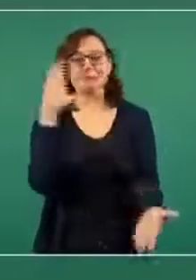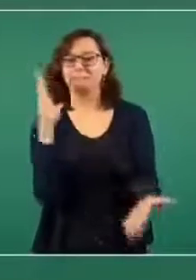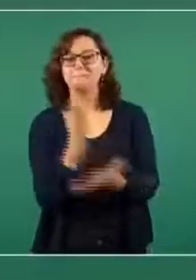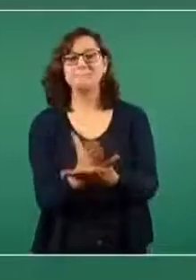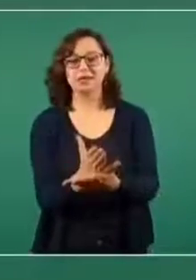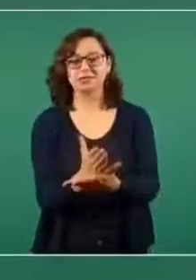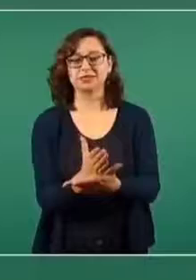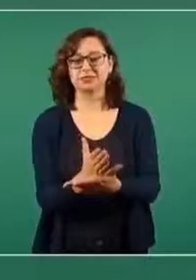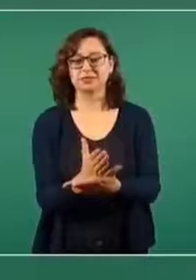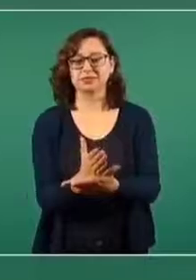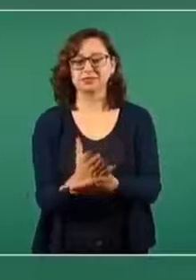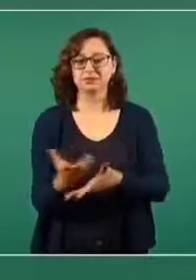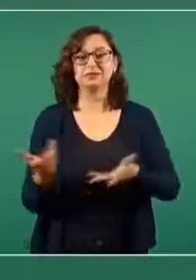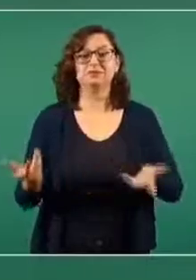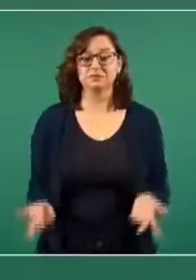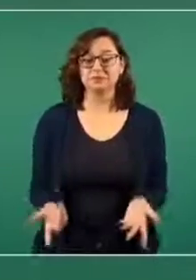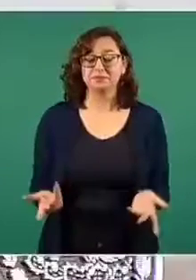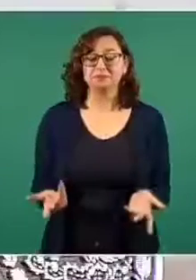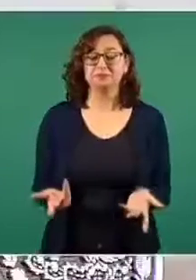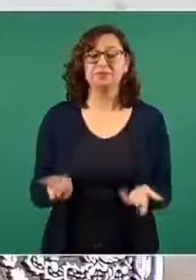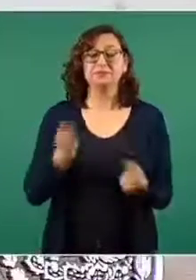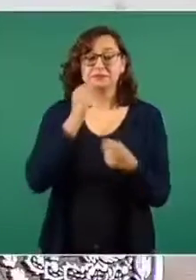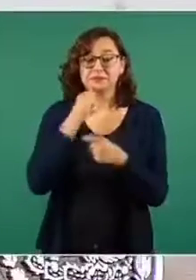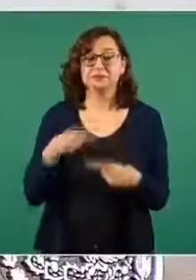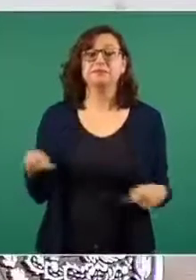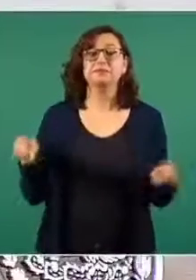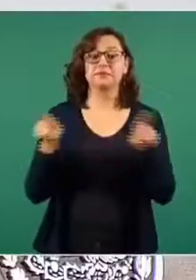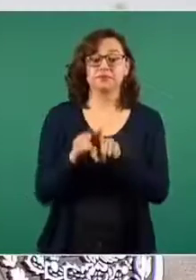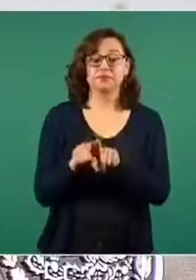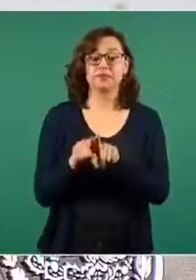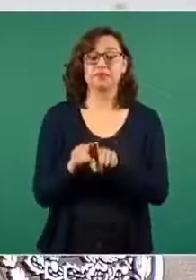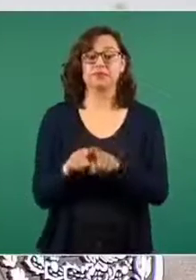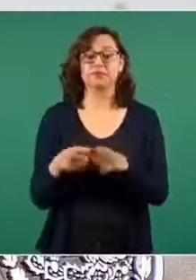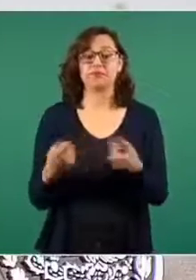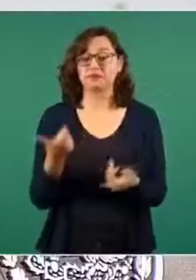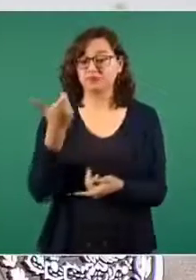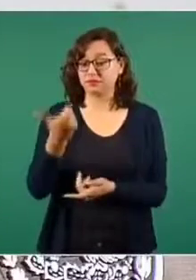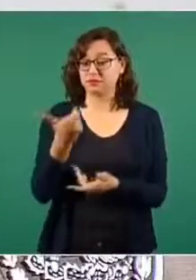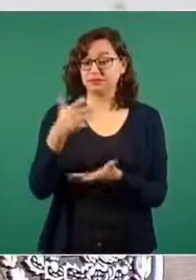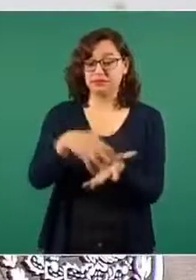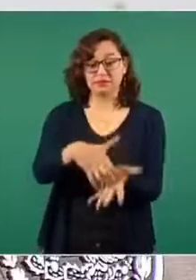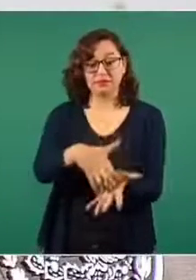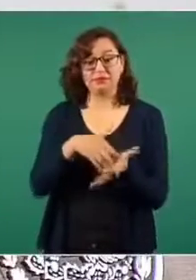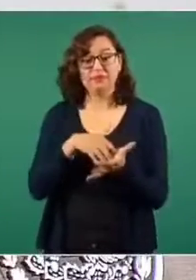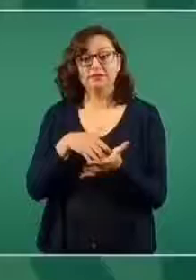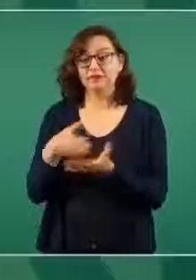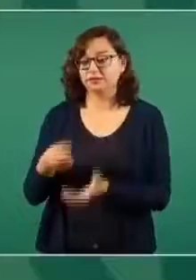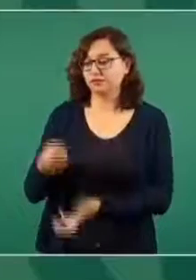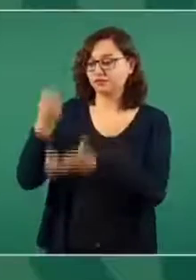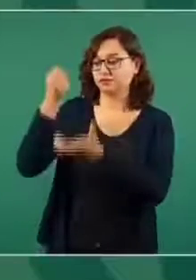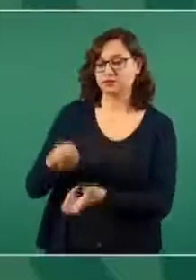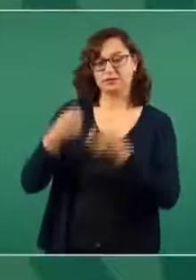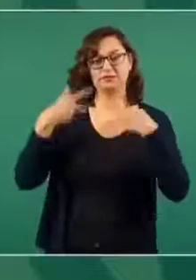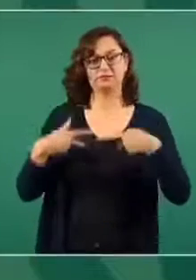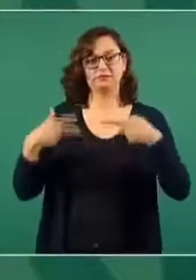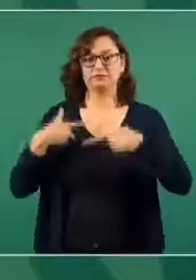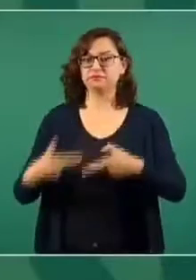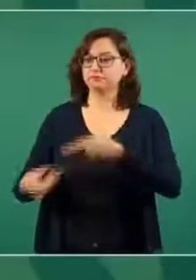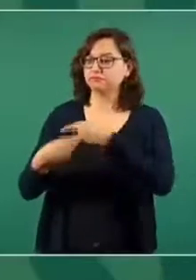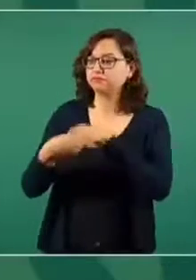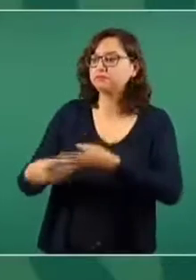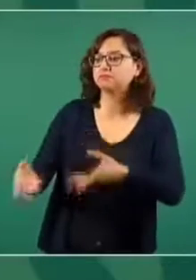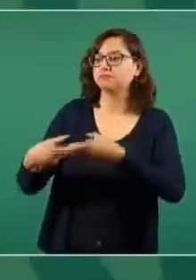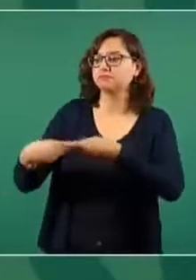se rescata, lo que se ahorra, se le destina al pueblo.